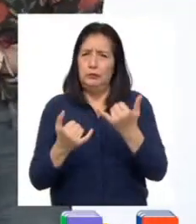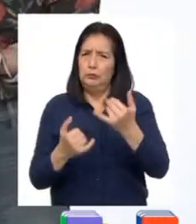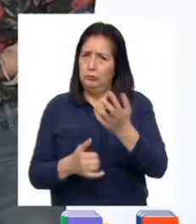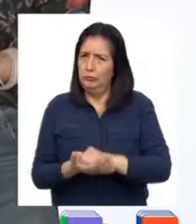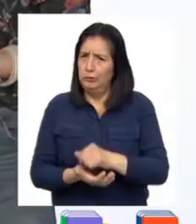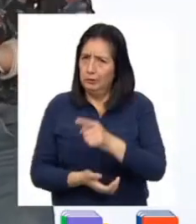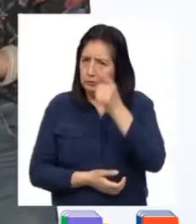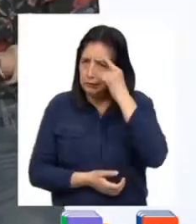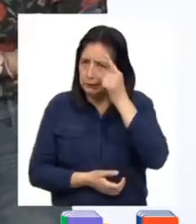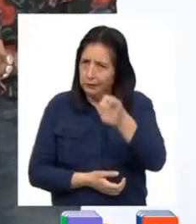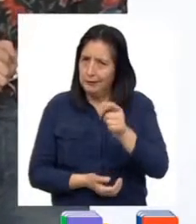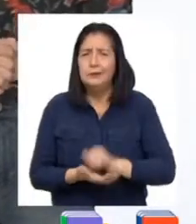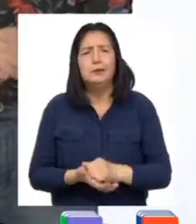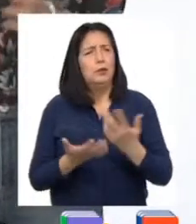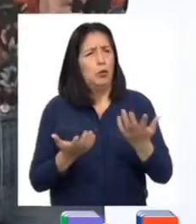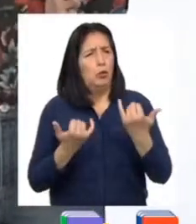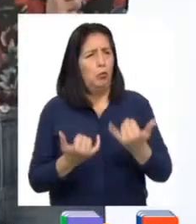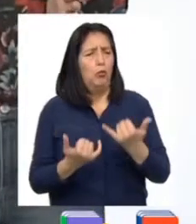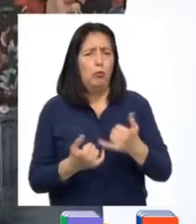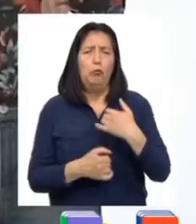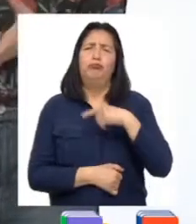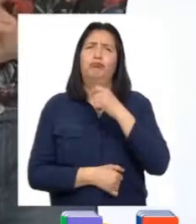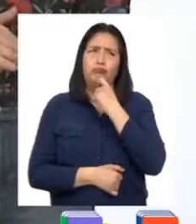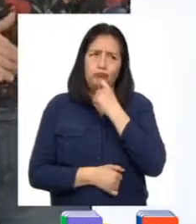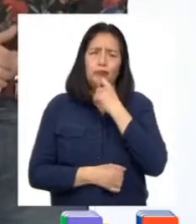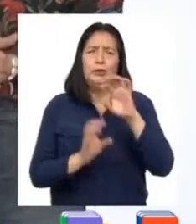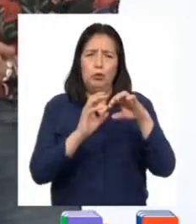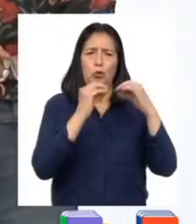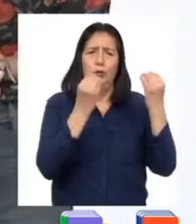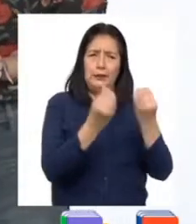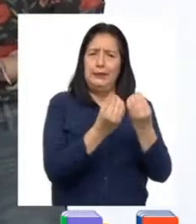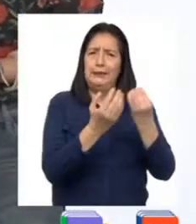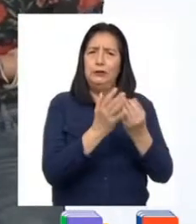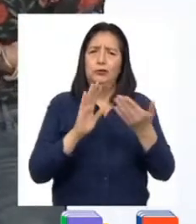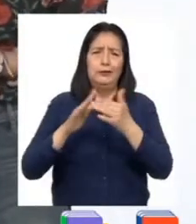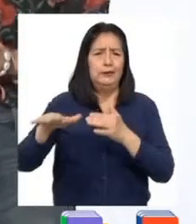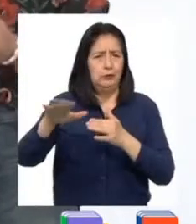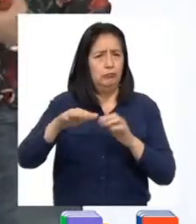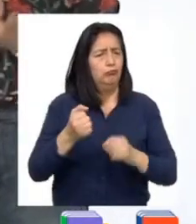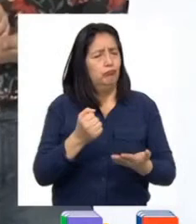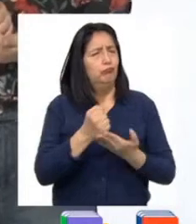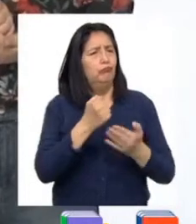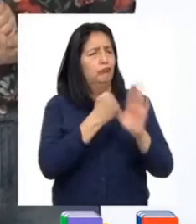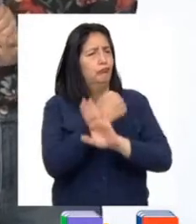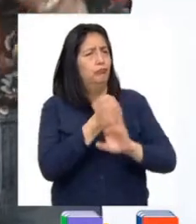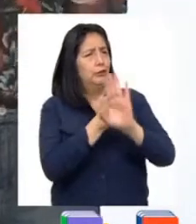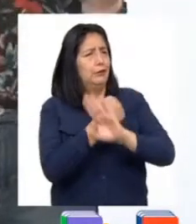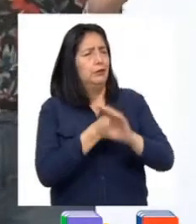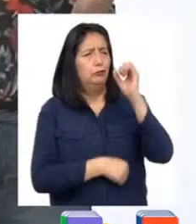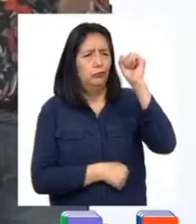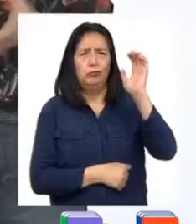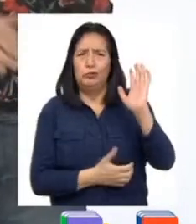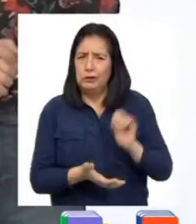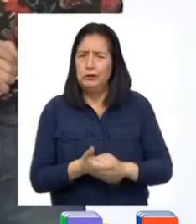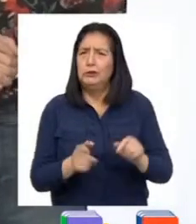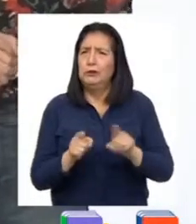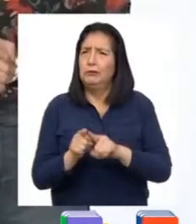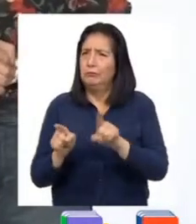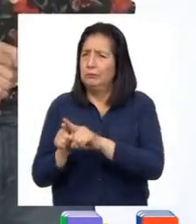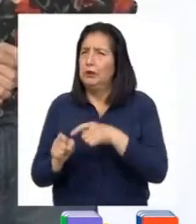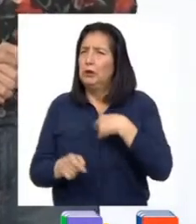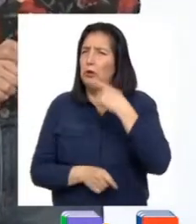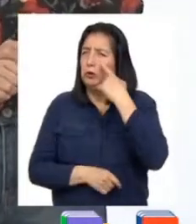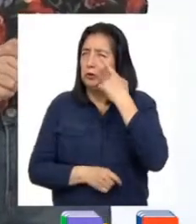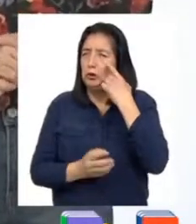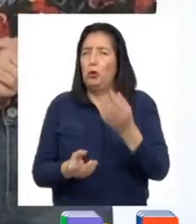les parece? Hemos reconocido qué instituciones de nuestra comunidad garantizan y protegen nuestros derechos y a la vez conocimos los